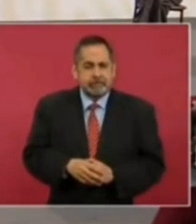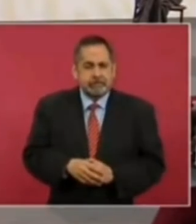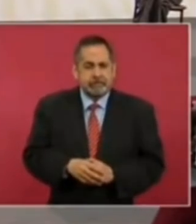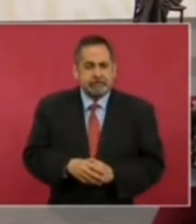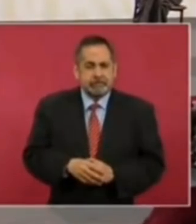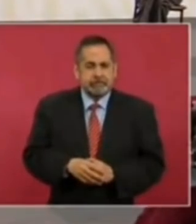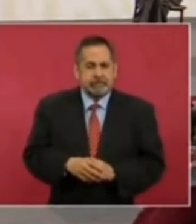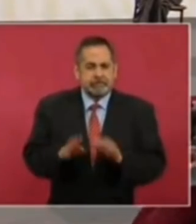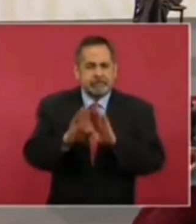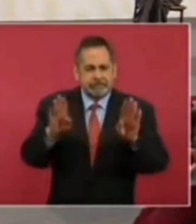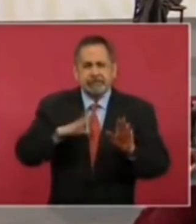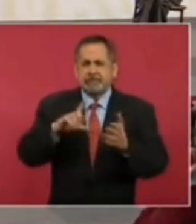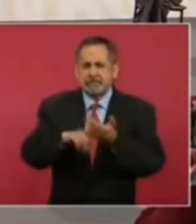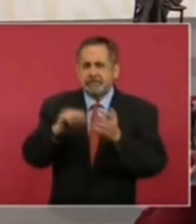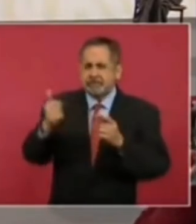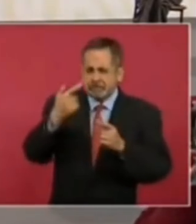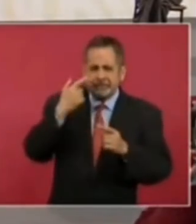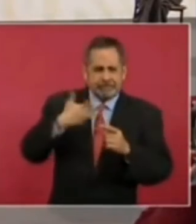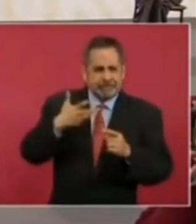en el próximo video. ¡Gracias!